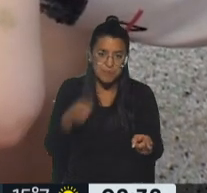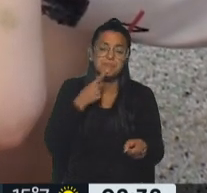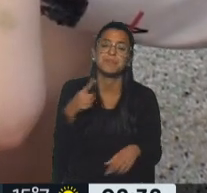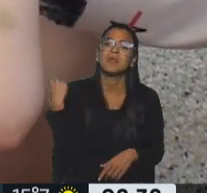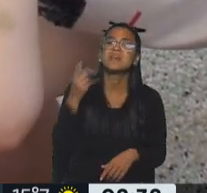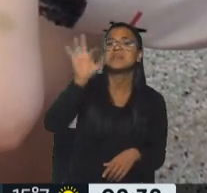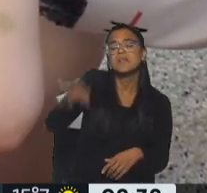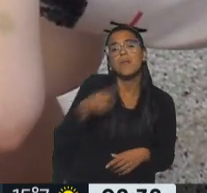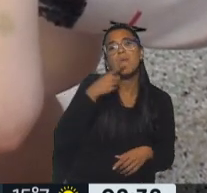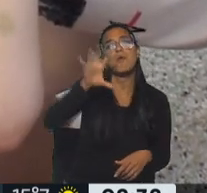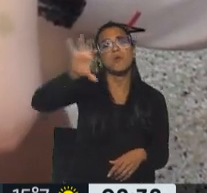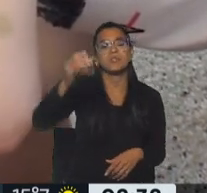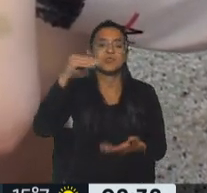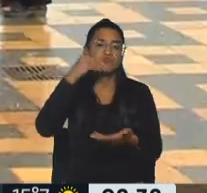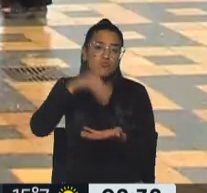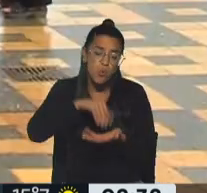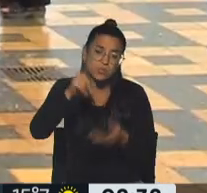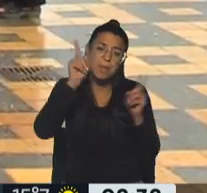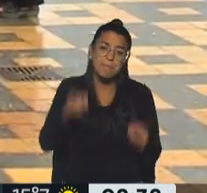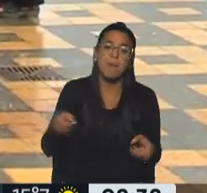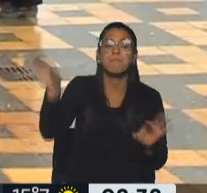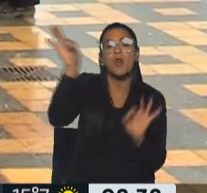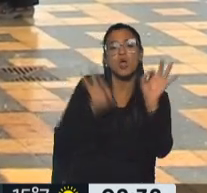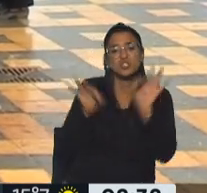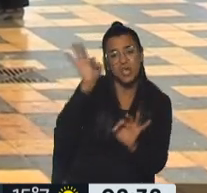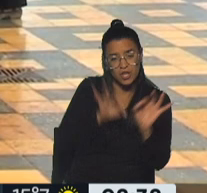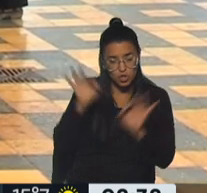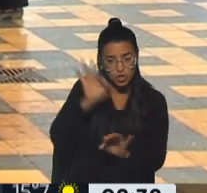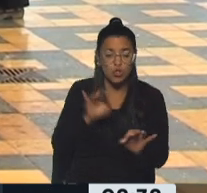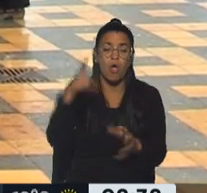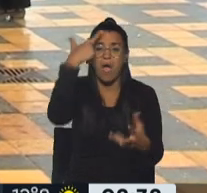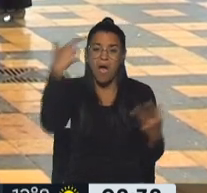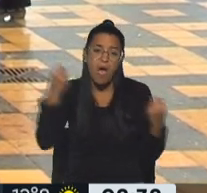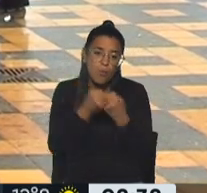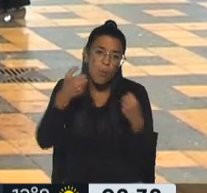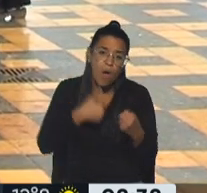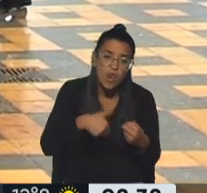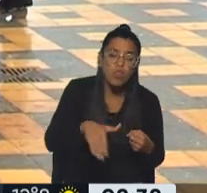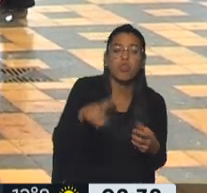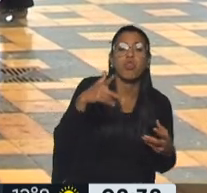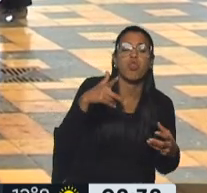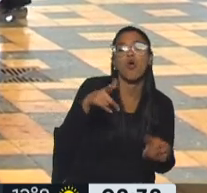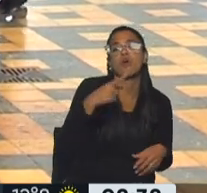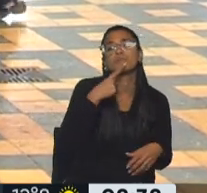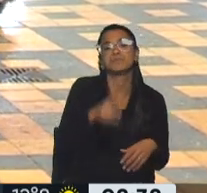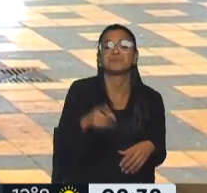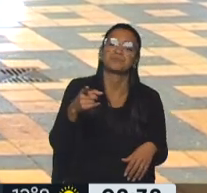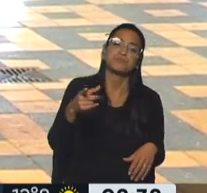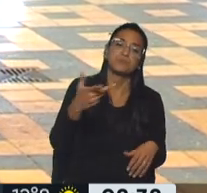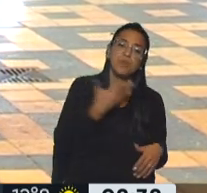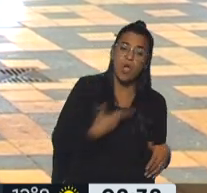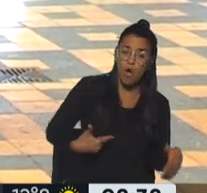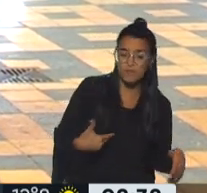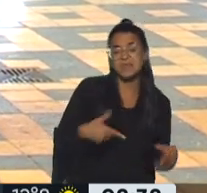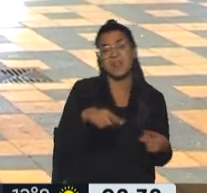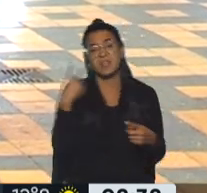mucho ruido en la provincia de Chubut, con un proyecto que avanzaba y un acuerdo entre el oficialismo y la unión cívica radical, quedó